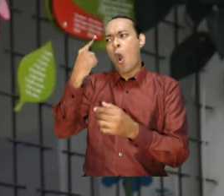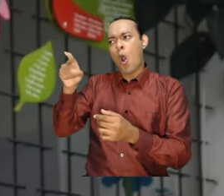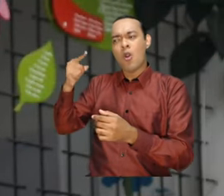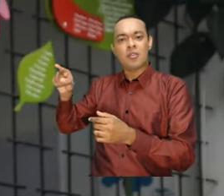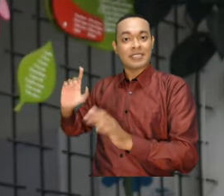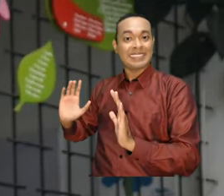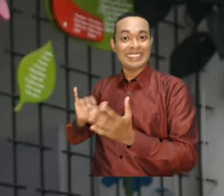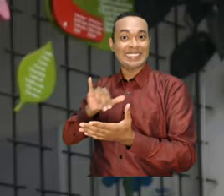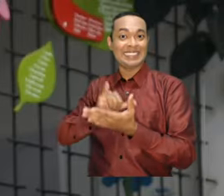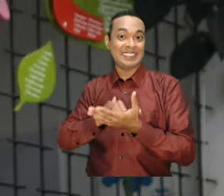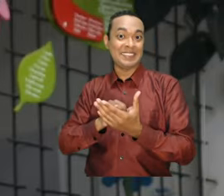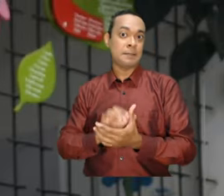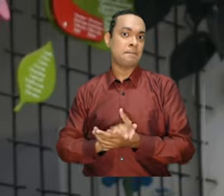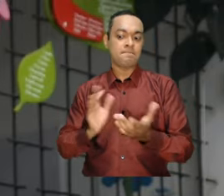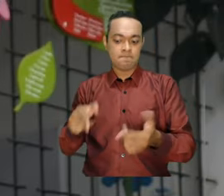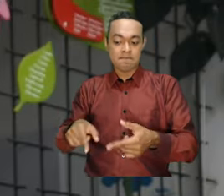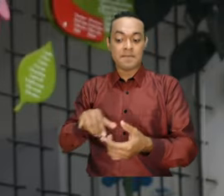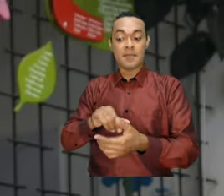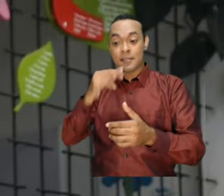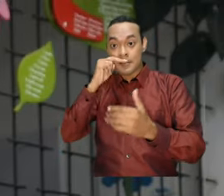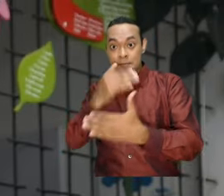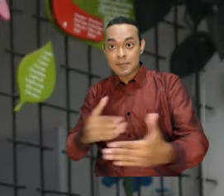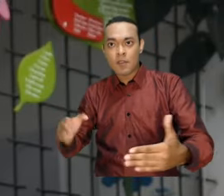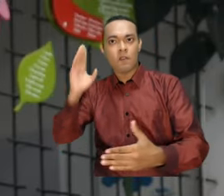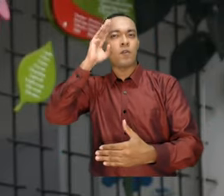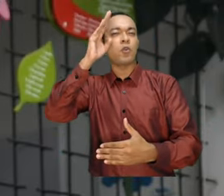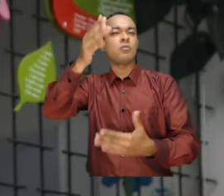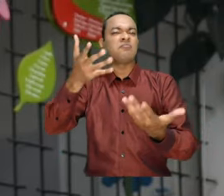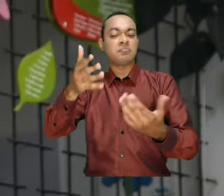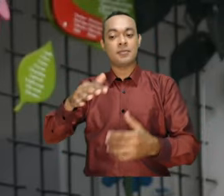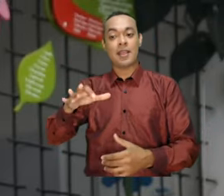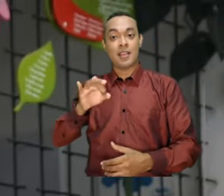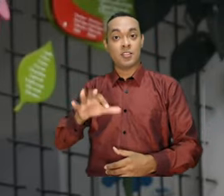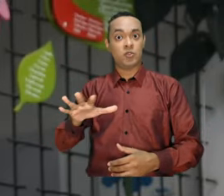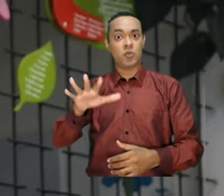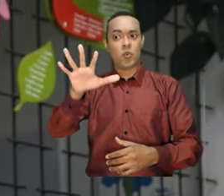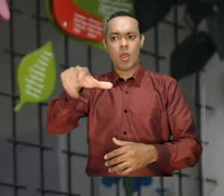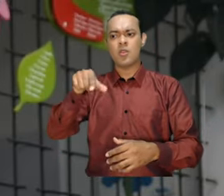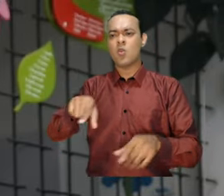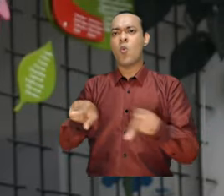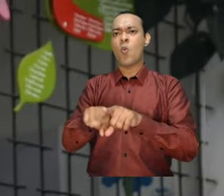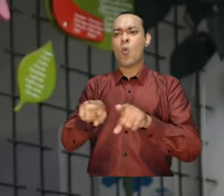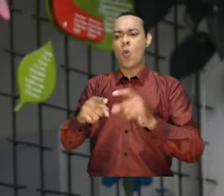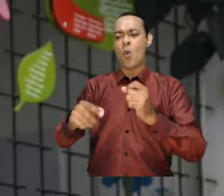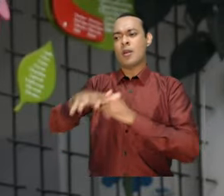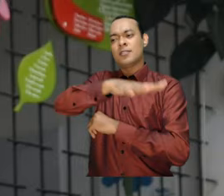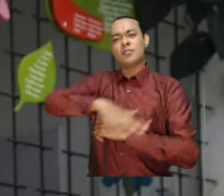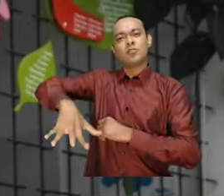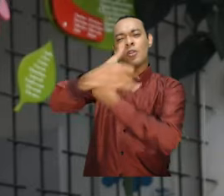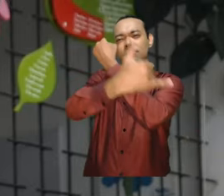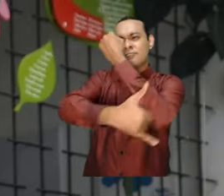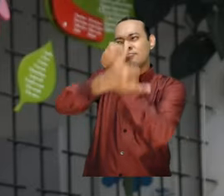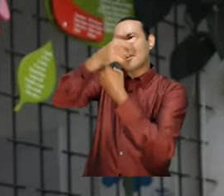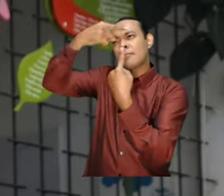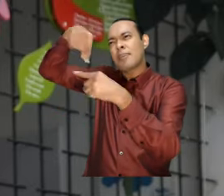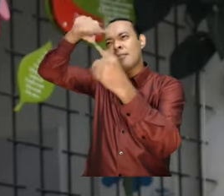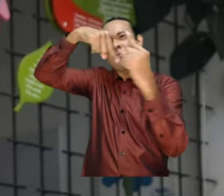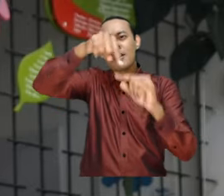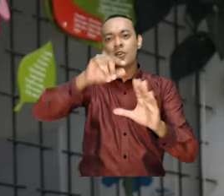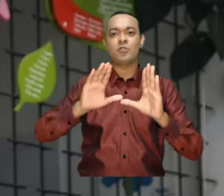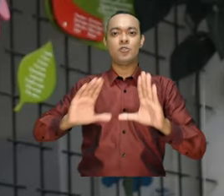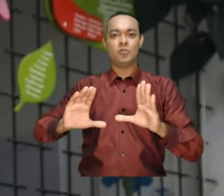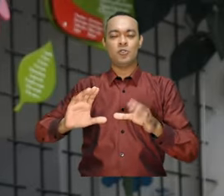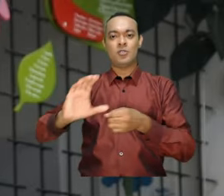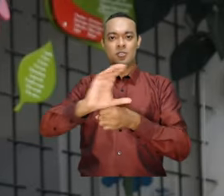campo y pues hablando también del futuro pues Siloé se está potencializando